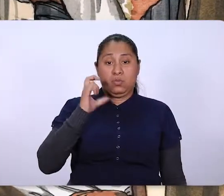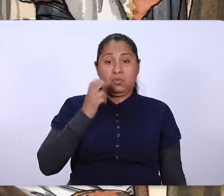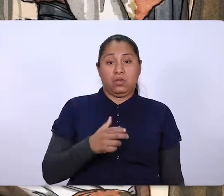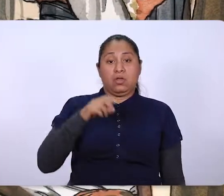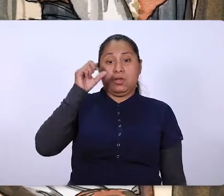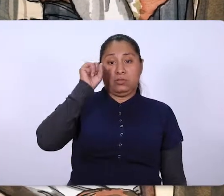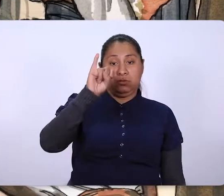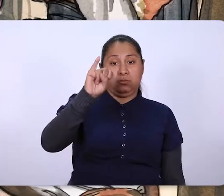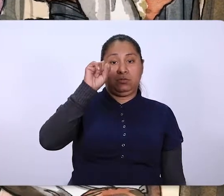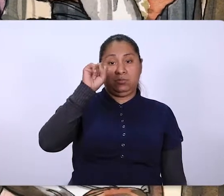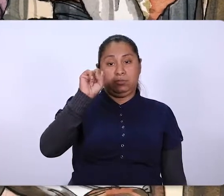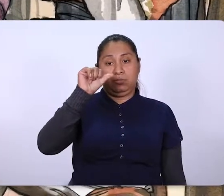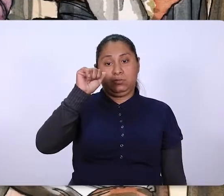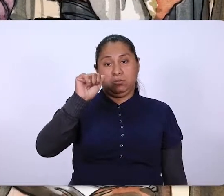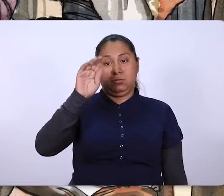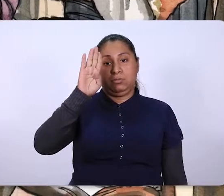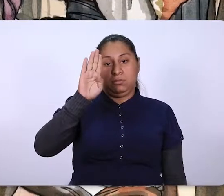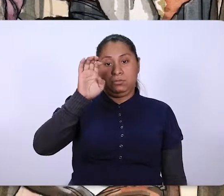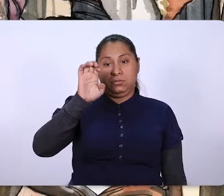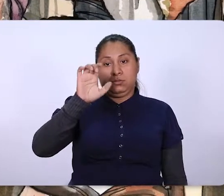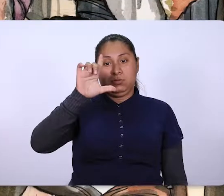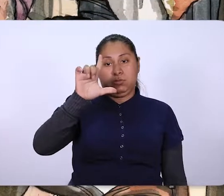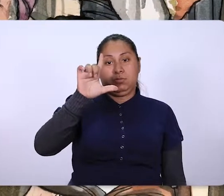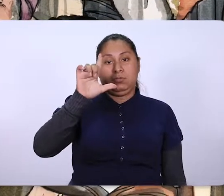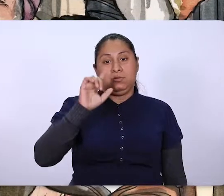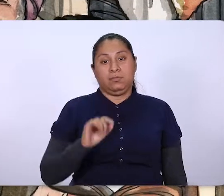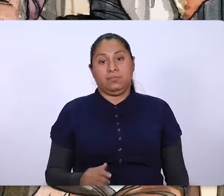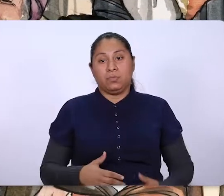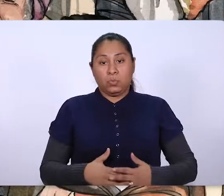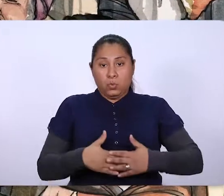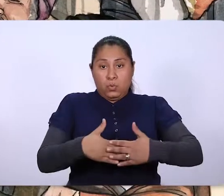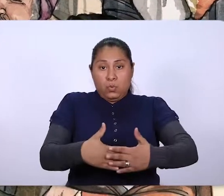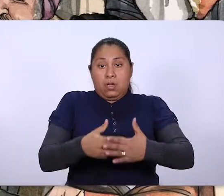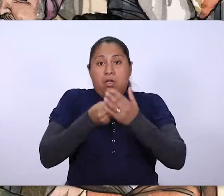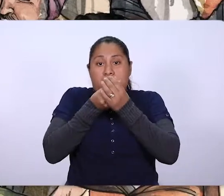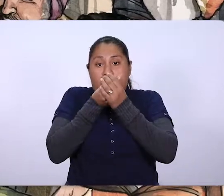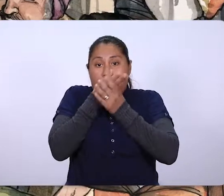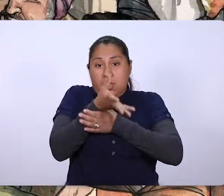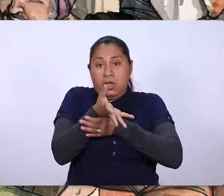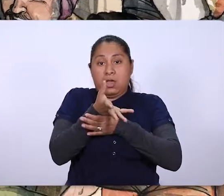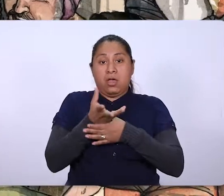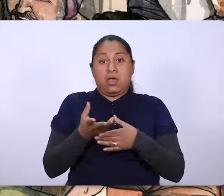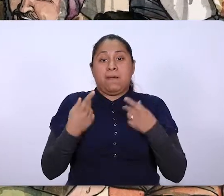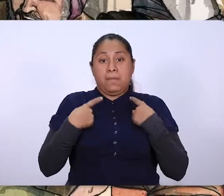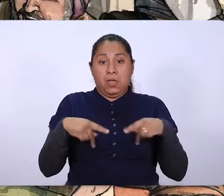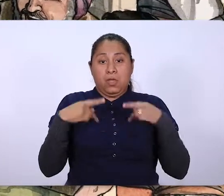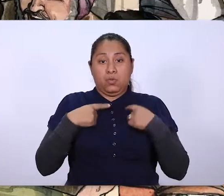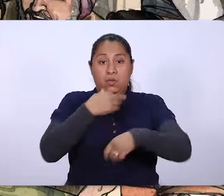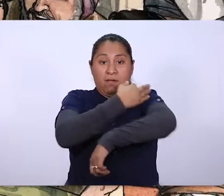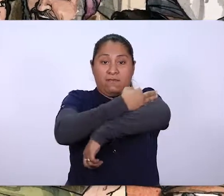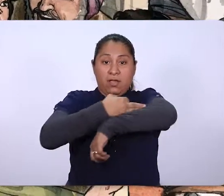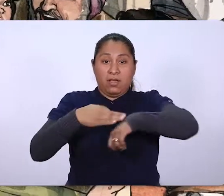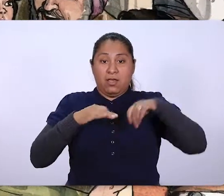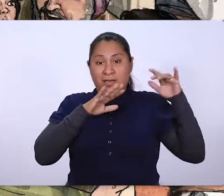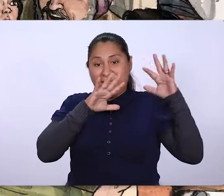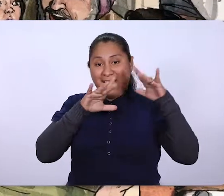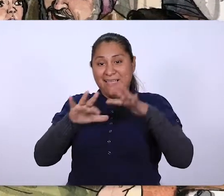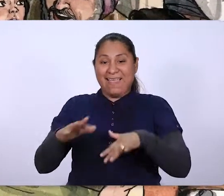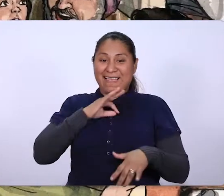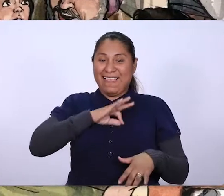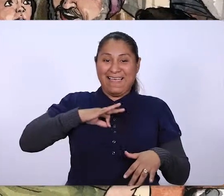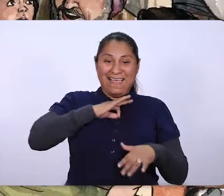Al cumplirse el tiempo en que Isabel debía dar a luz, tuvo un hijo. Sus vecinos y parientes